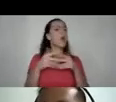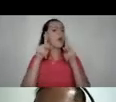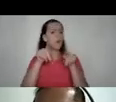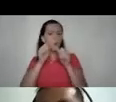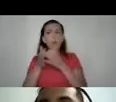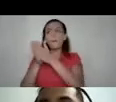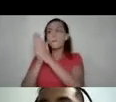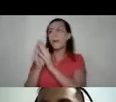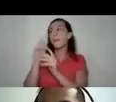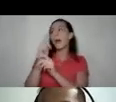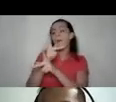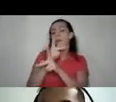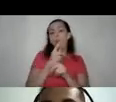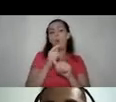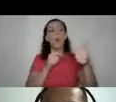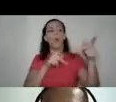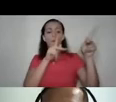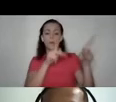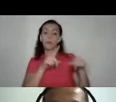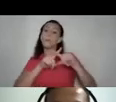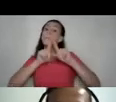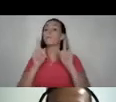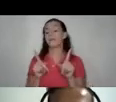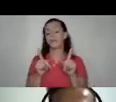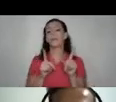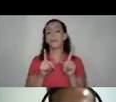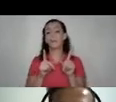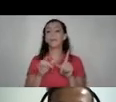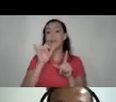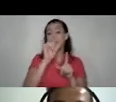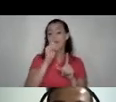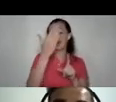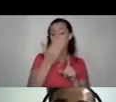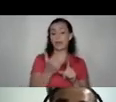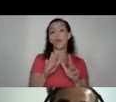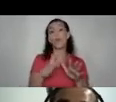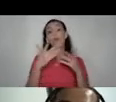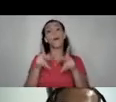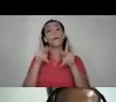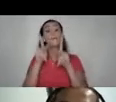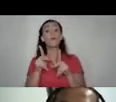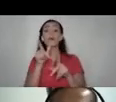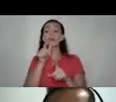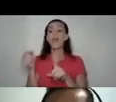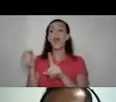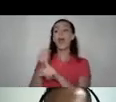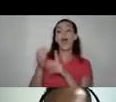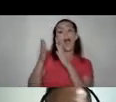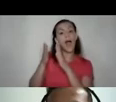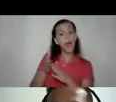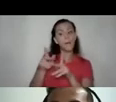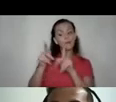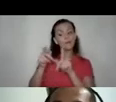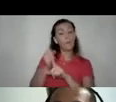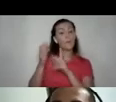de protección hacia otra persona. Pero, en este caso, en cuanto a personas agresoras, presuntas personas agresoras, porque